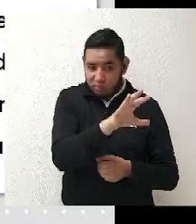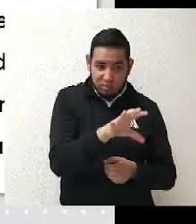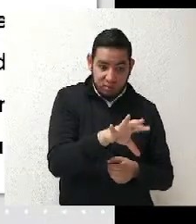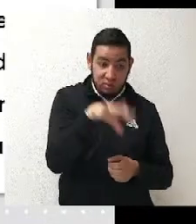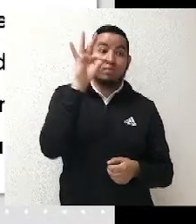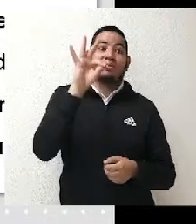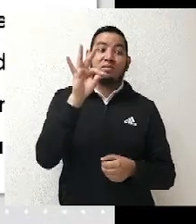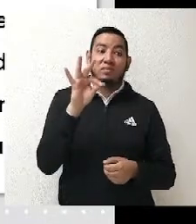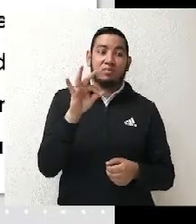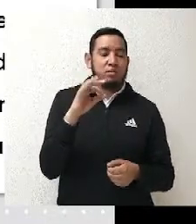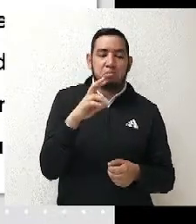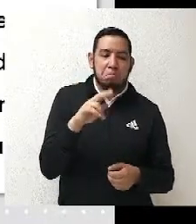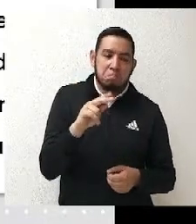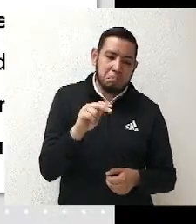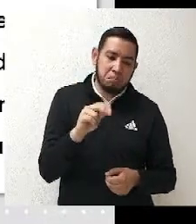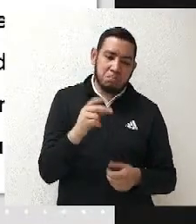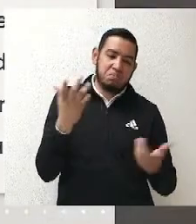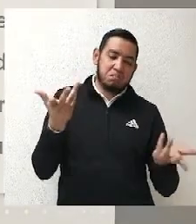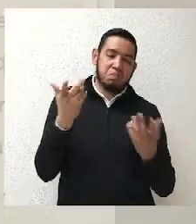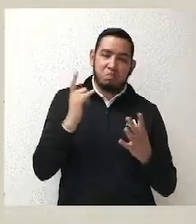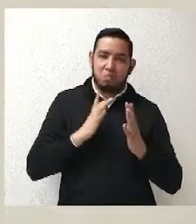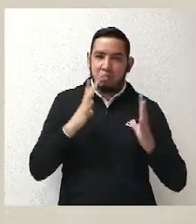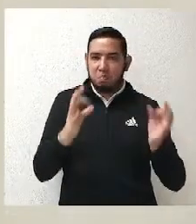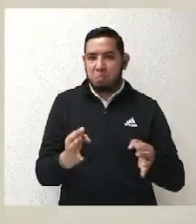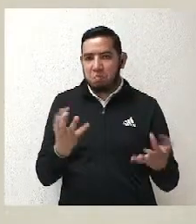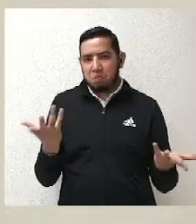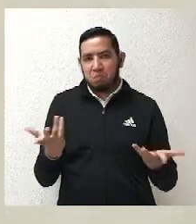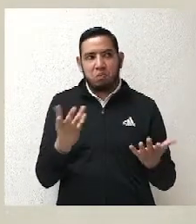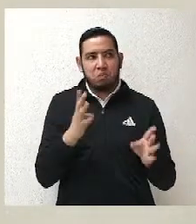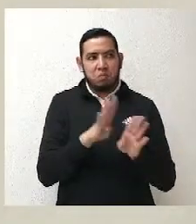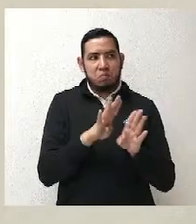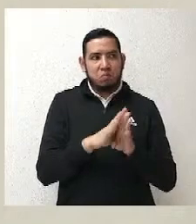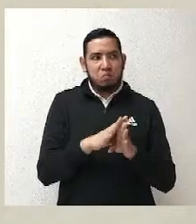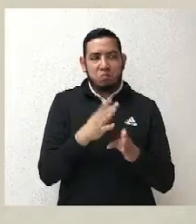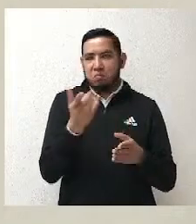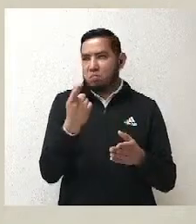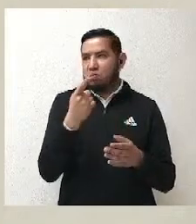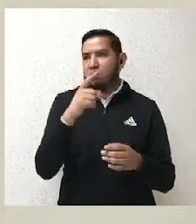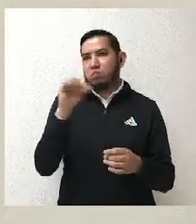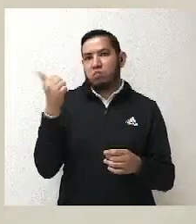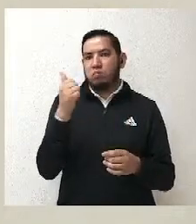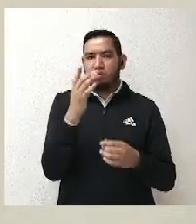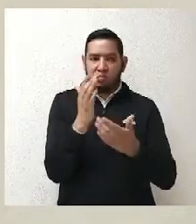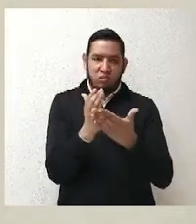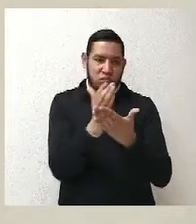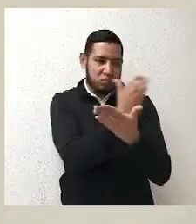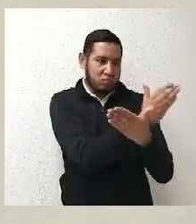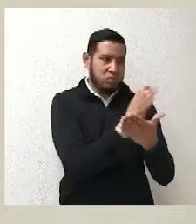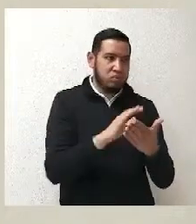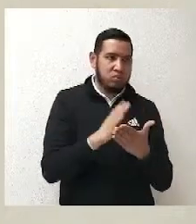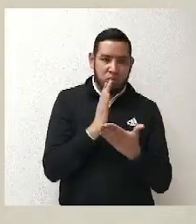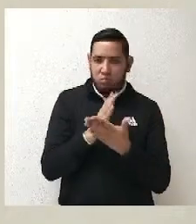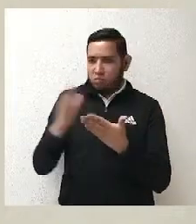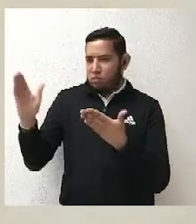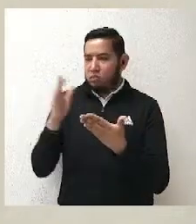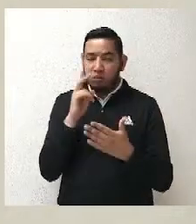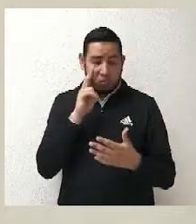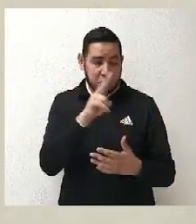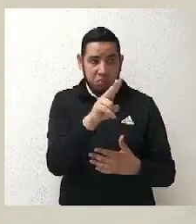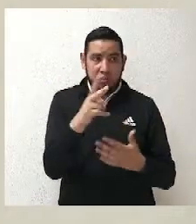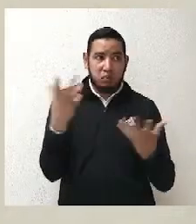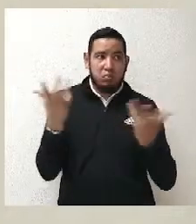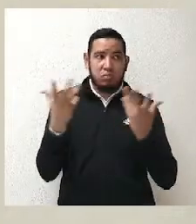indebido que alguien que está contendiendo para una candidatura tenga un cargo partidista, pues tiene que estar en la normativa